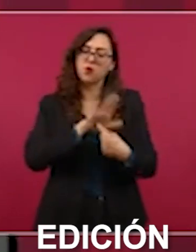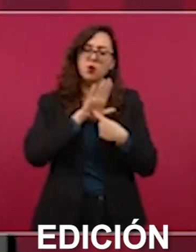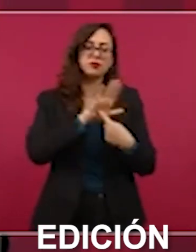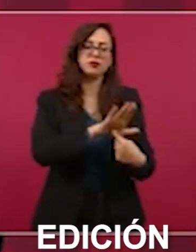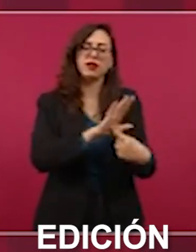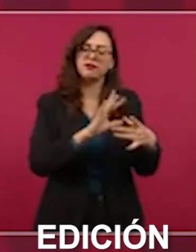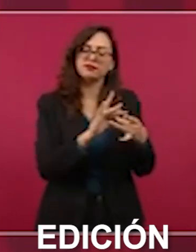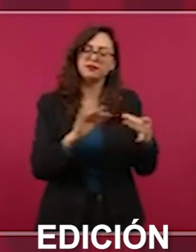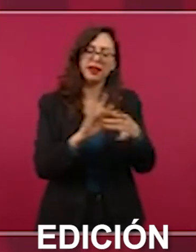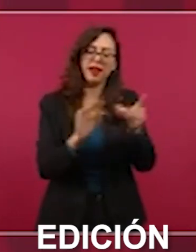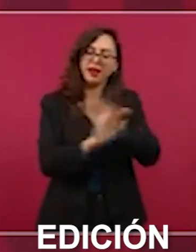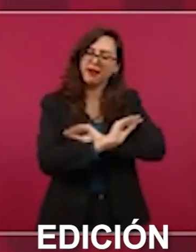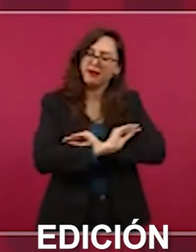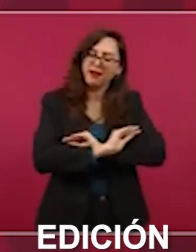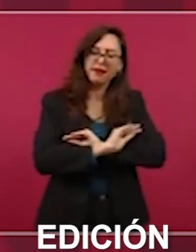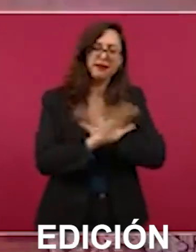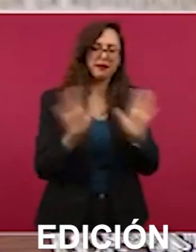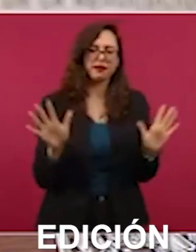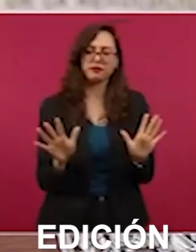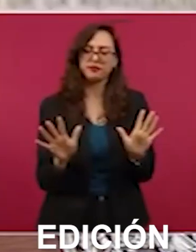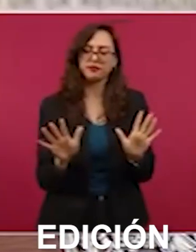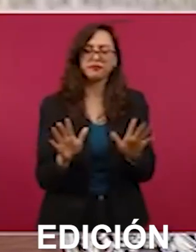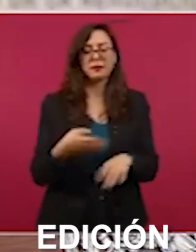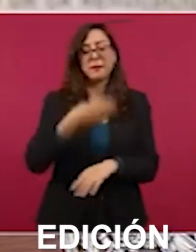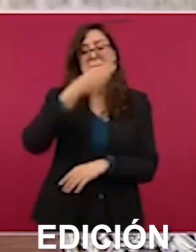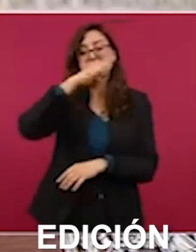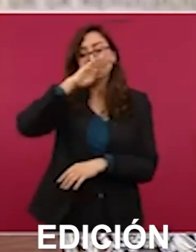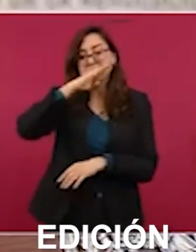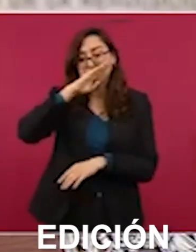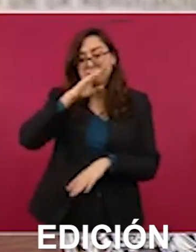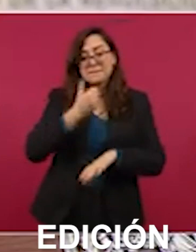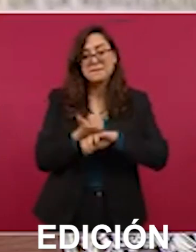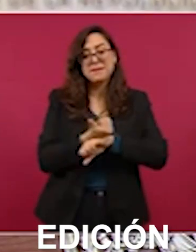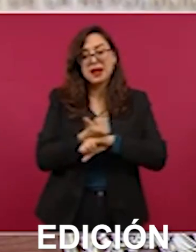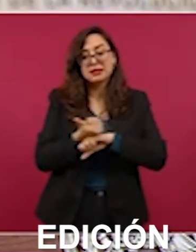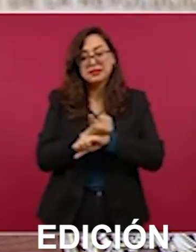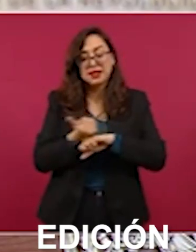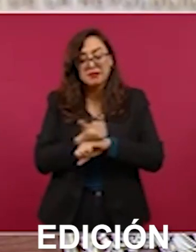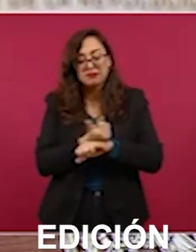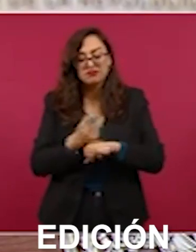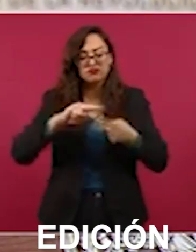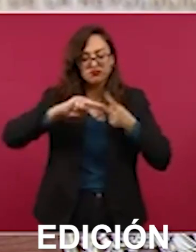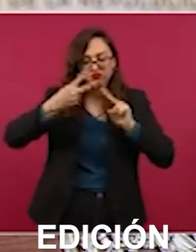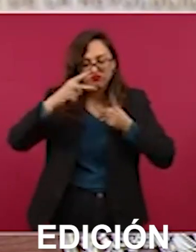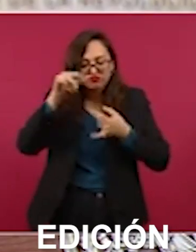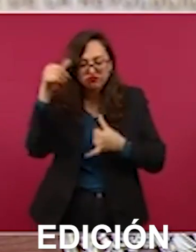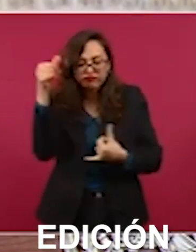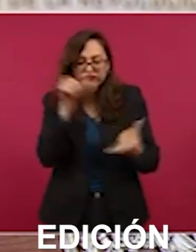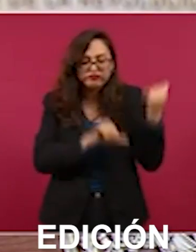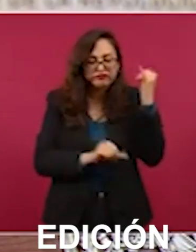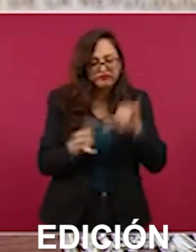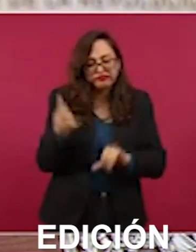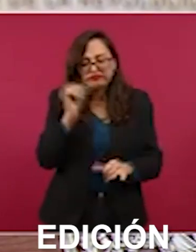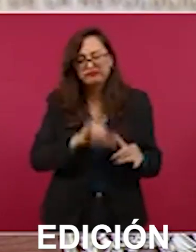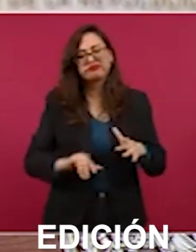el maíz de importación,